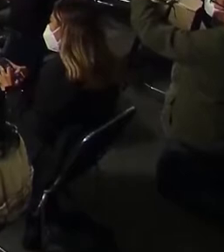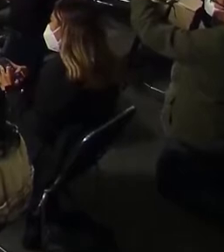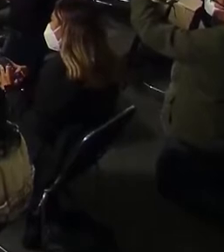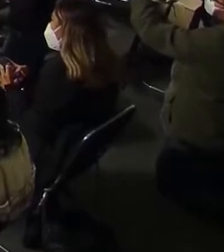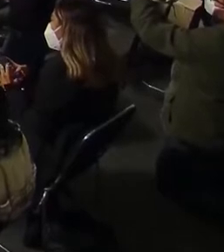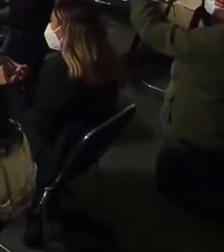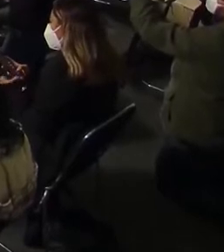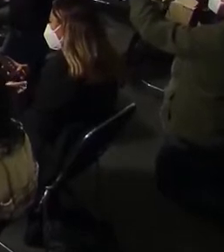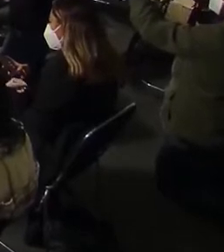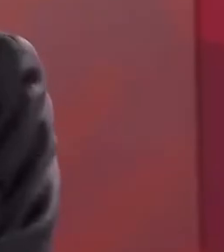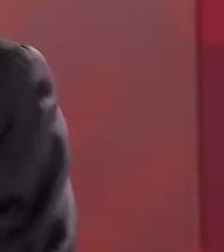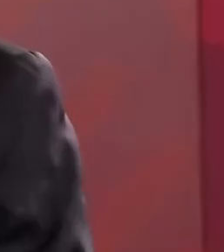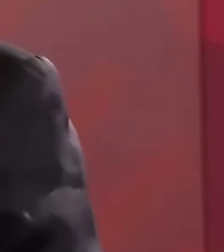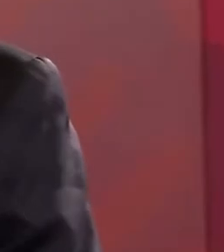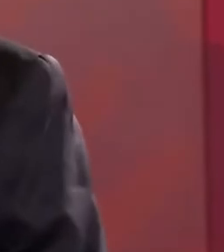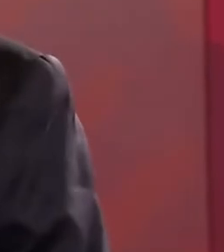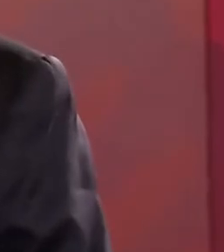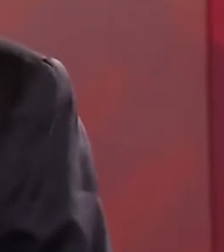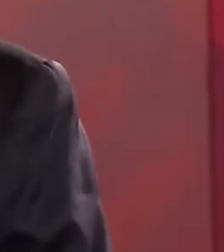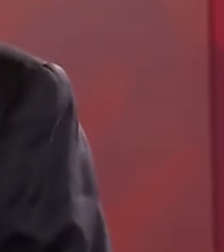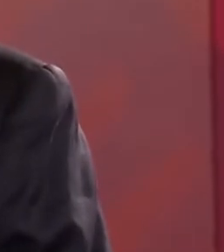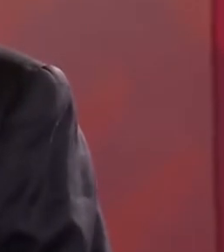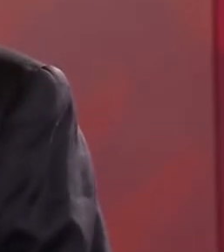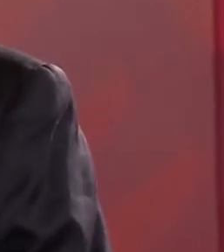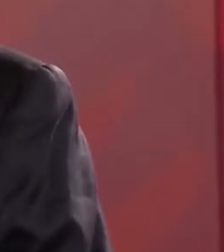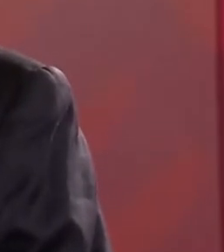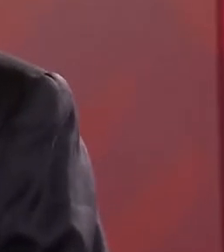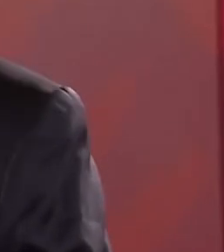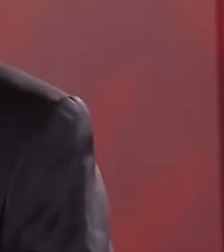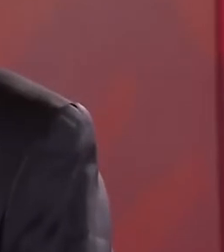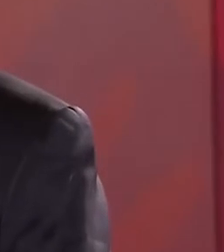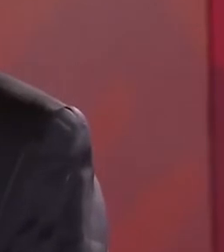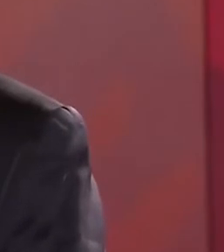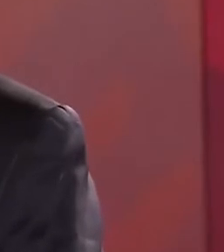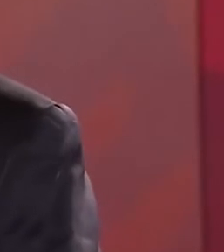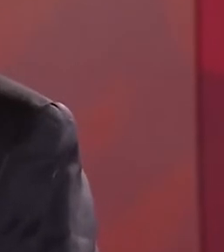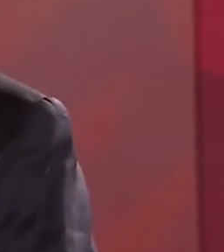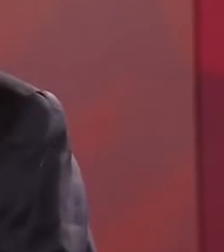Pues que está la guerra,